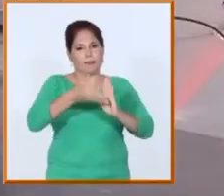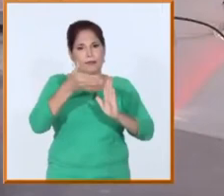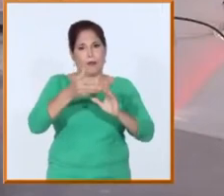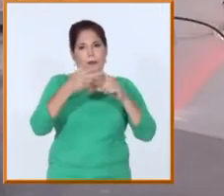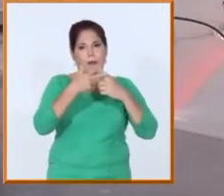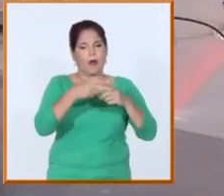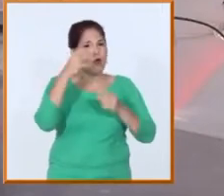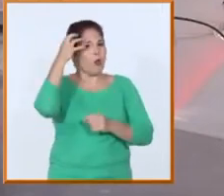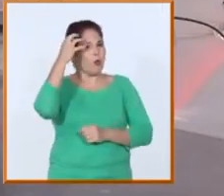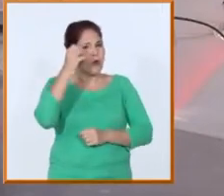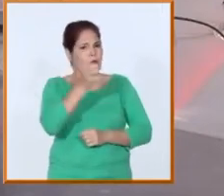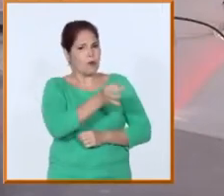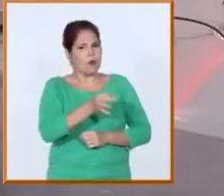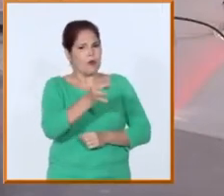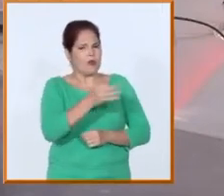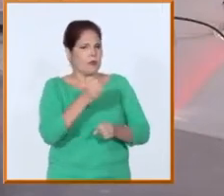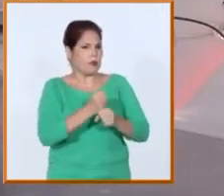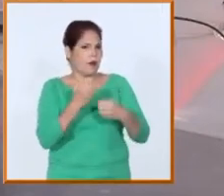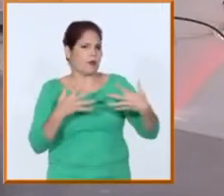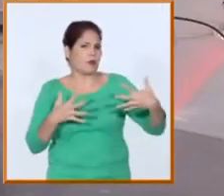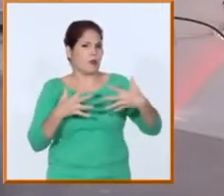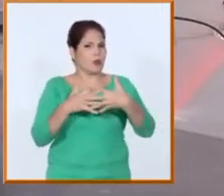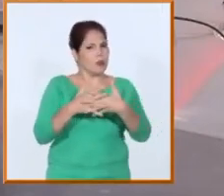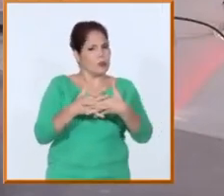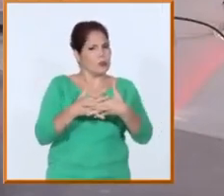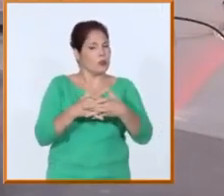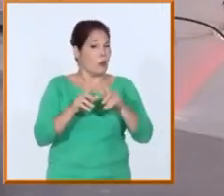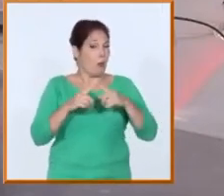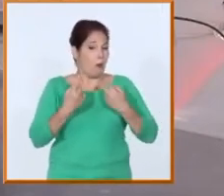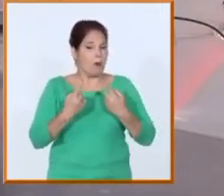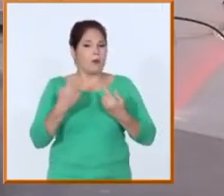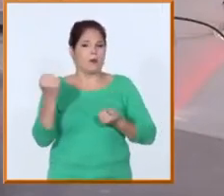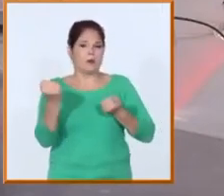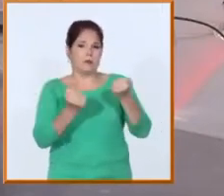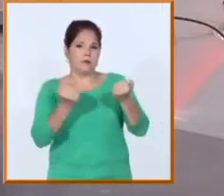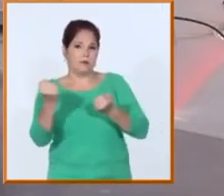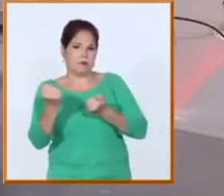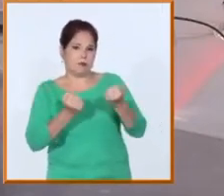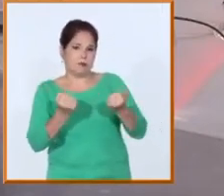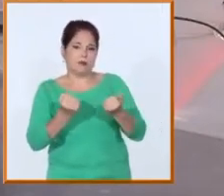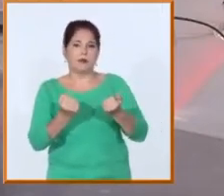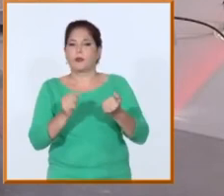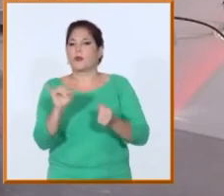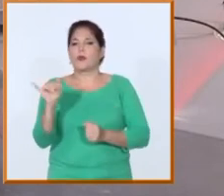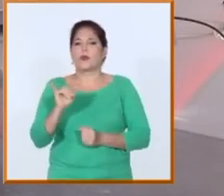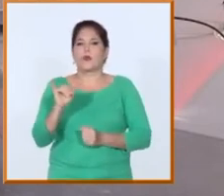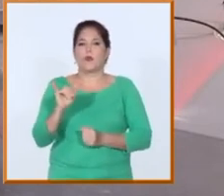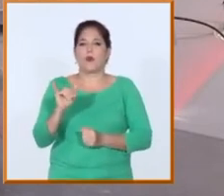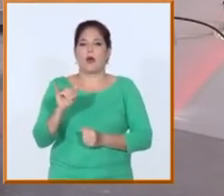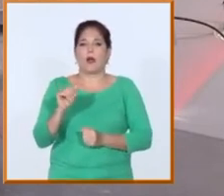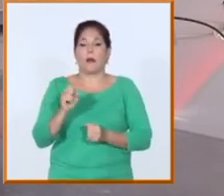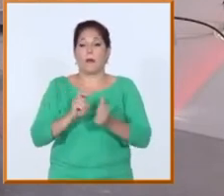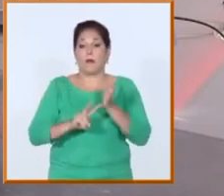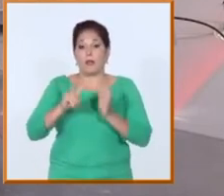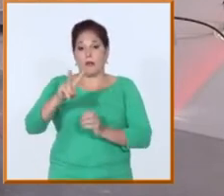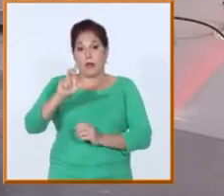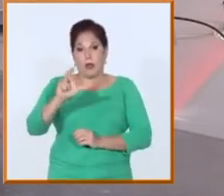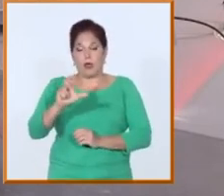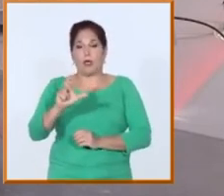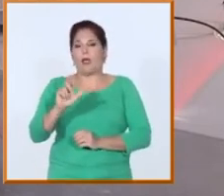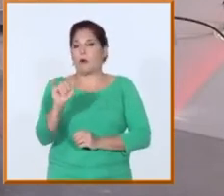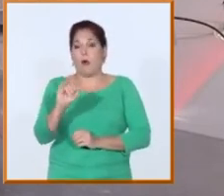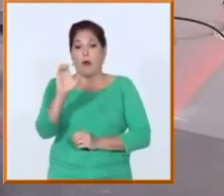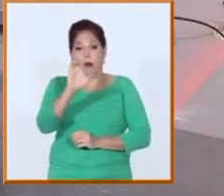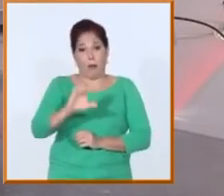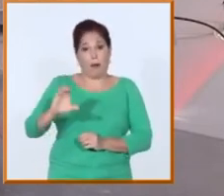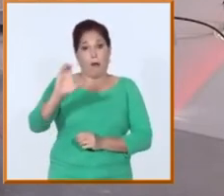territoriales para temas tan complejos como el transporte por ejemplo pensando en universidades como la de las villas que está fuera del territorio como la de Camagüey